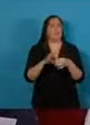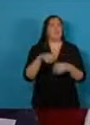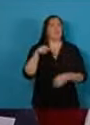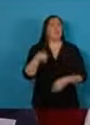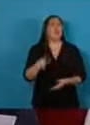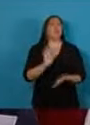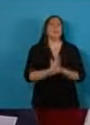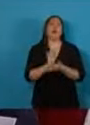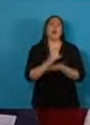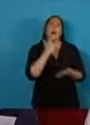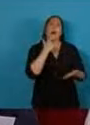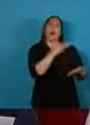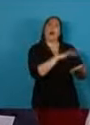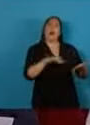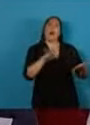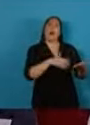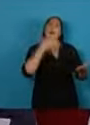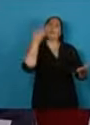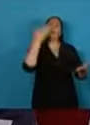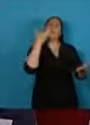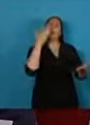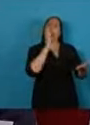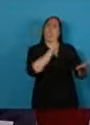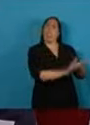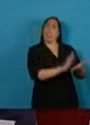letra muerta de un discurso